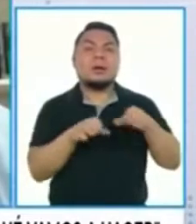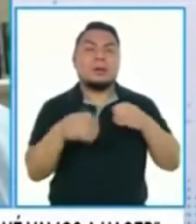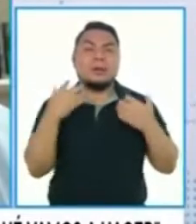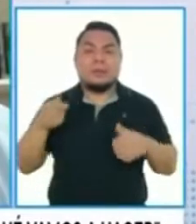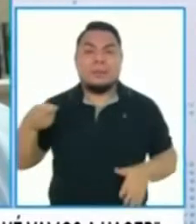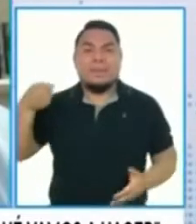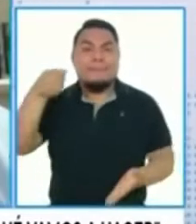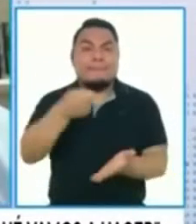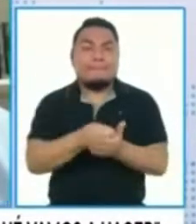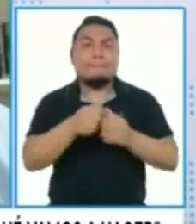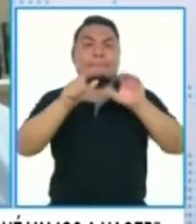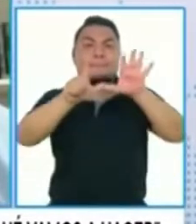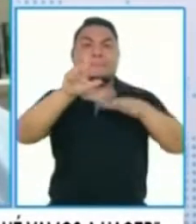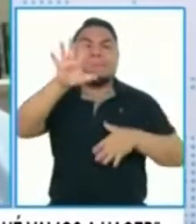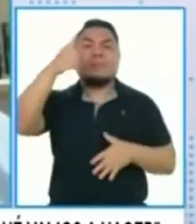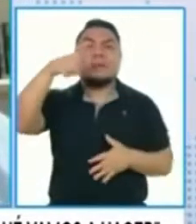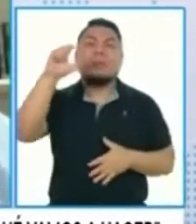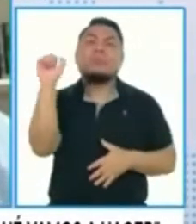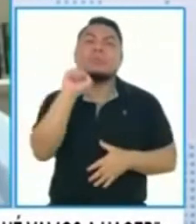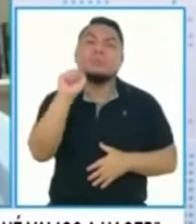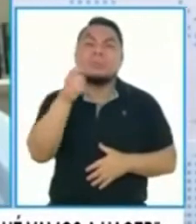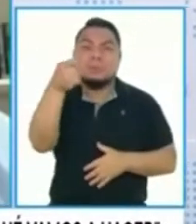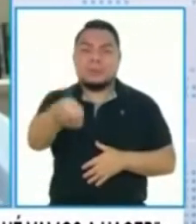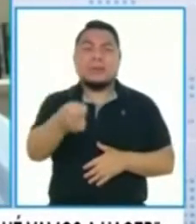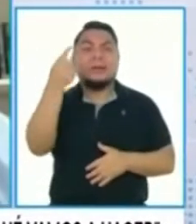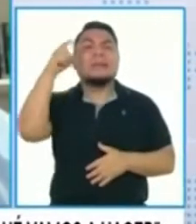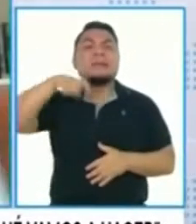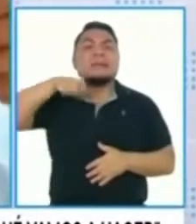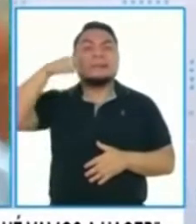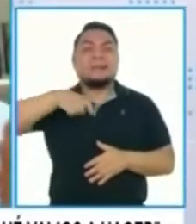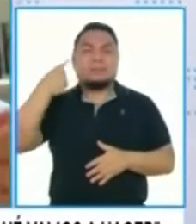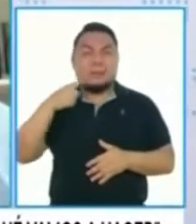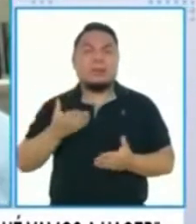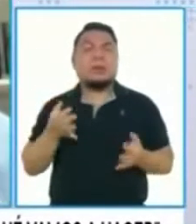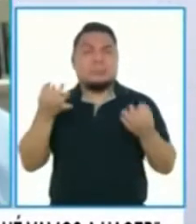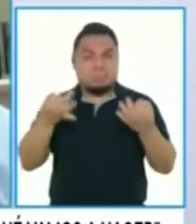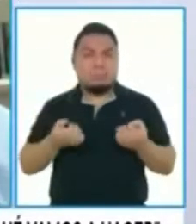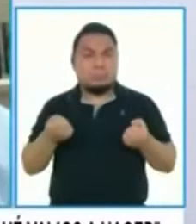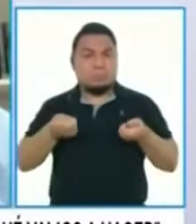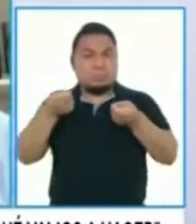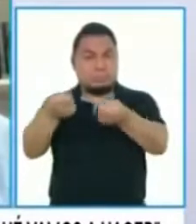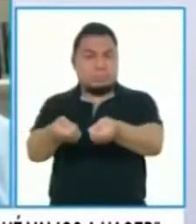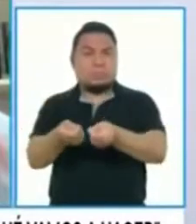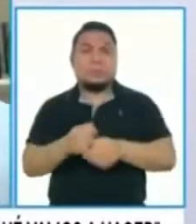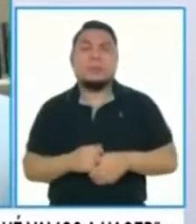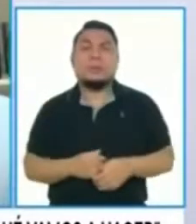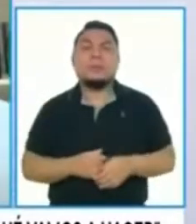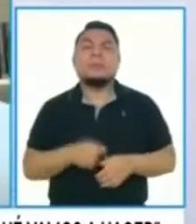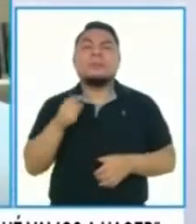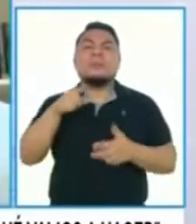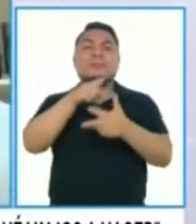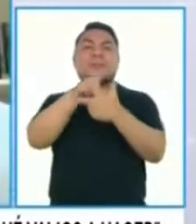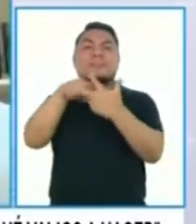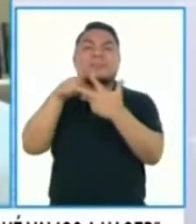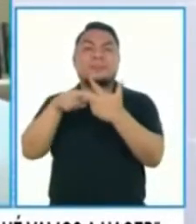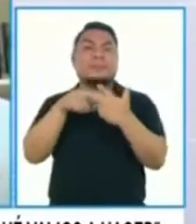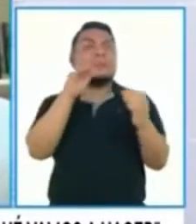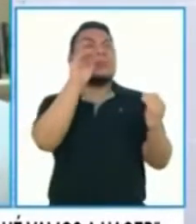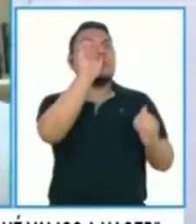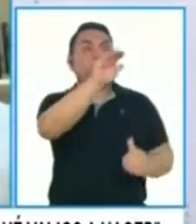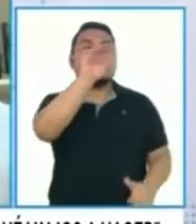desembolso de los 75 millones de soles que eran necesarios para garantizar el mecanismo COVAX. O sea, esas tres puertas